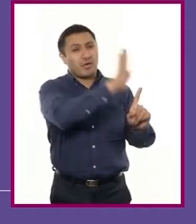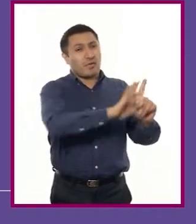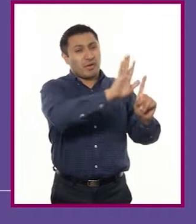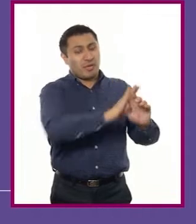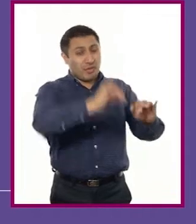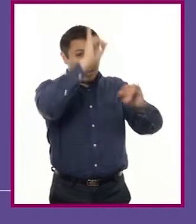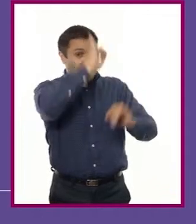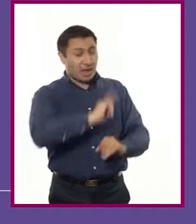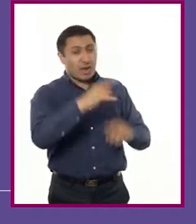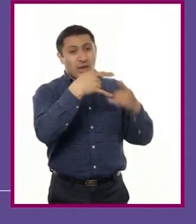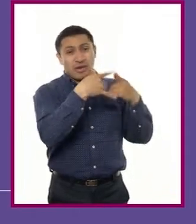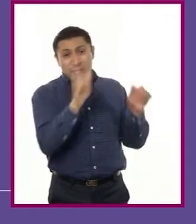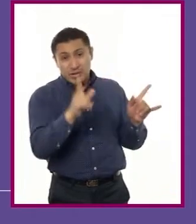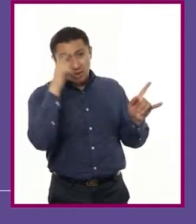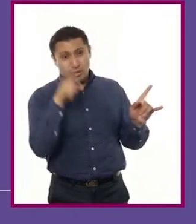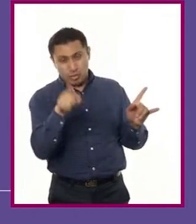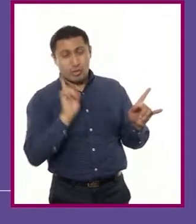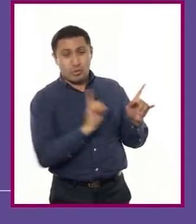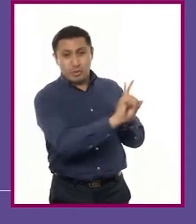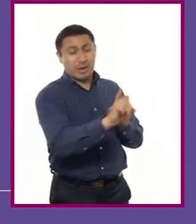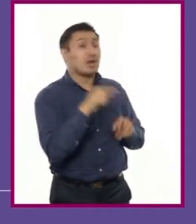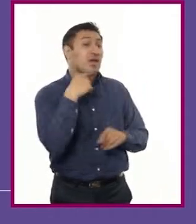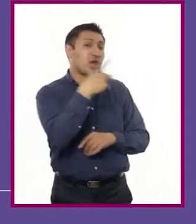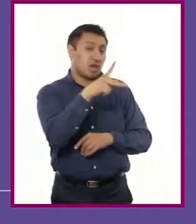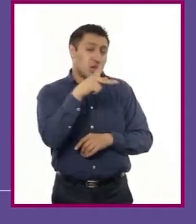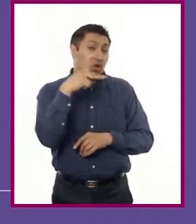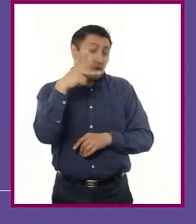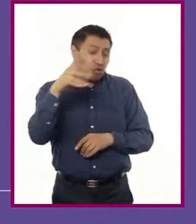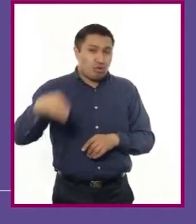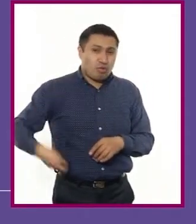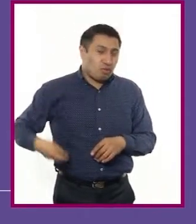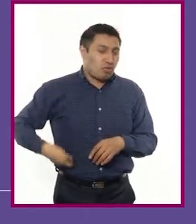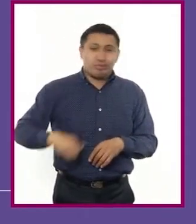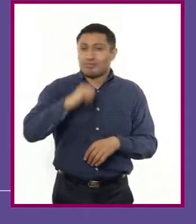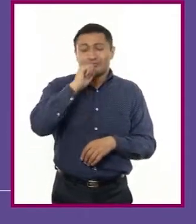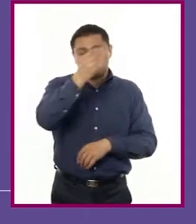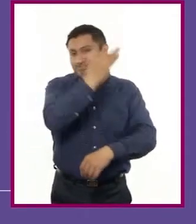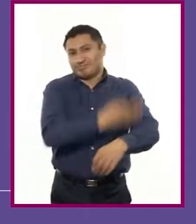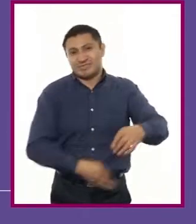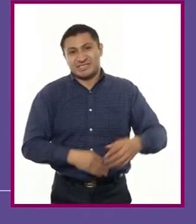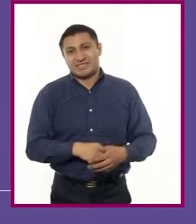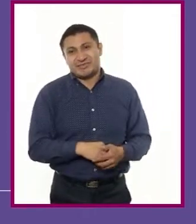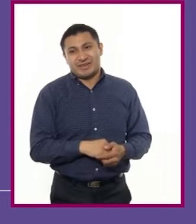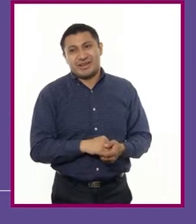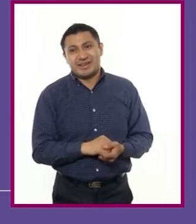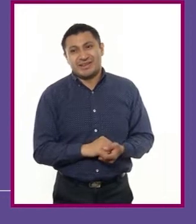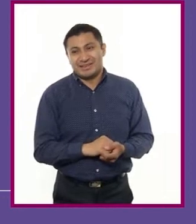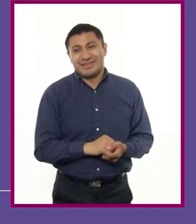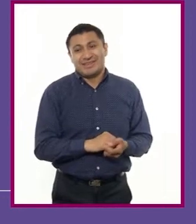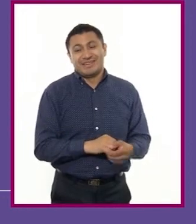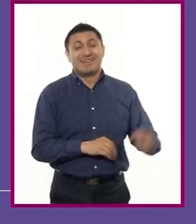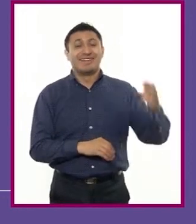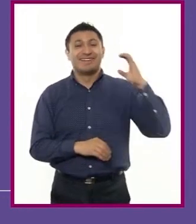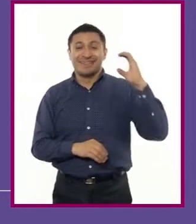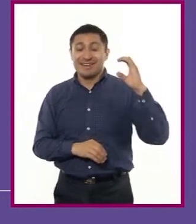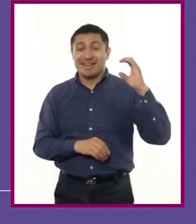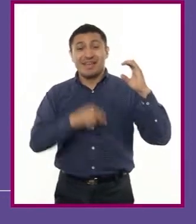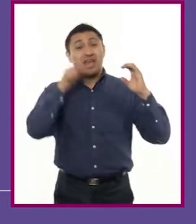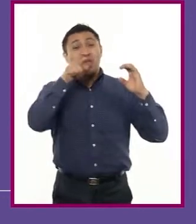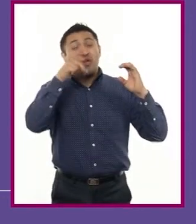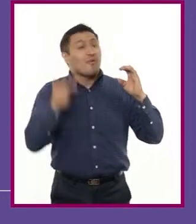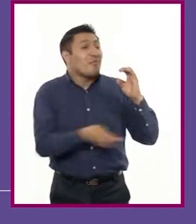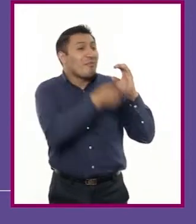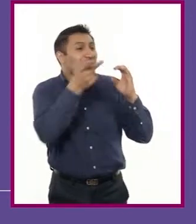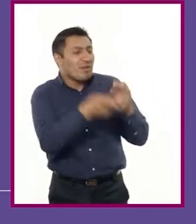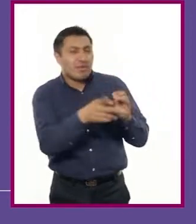abrirte la puerta, pues no fue tu culpa llegar tarde. C. Preguntar al servidor público acerca